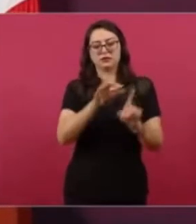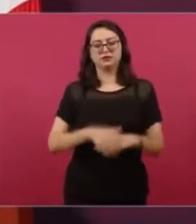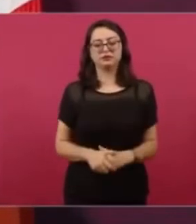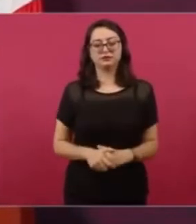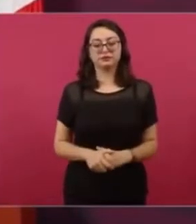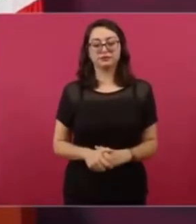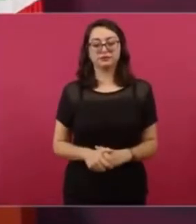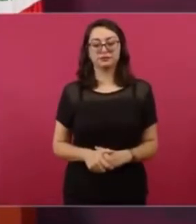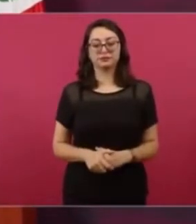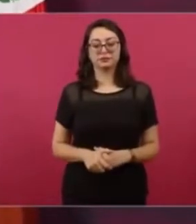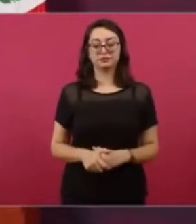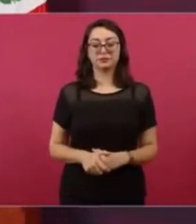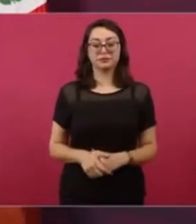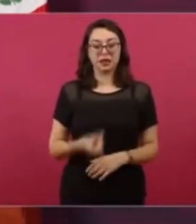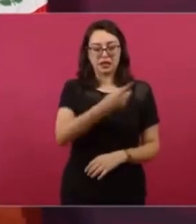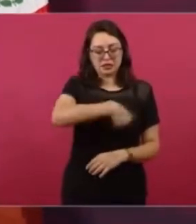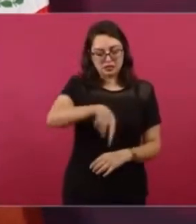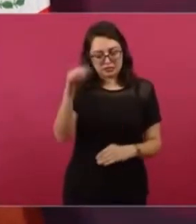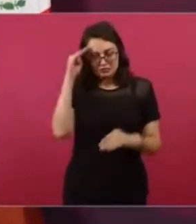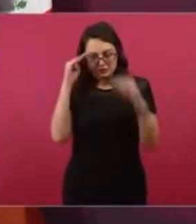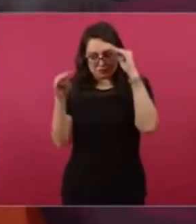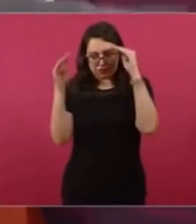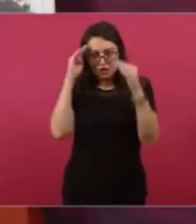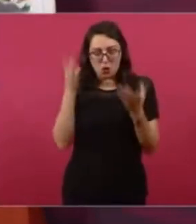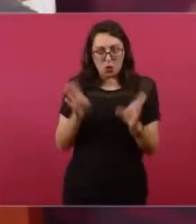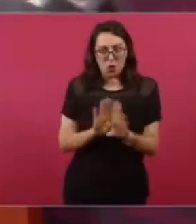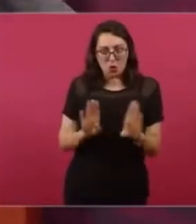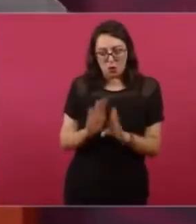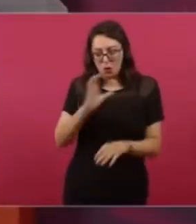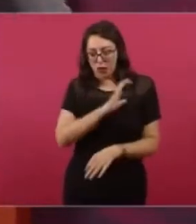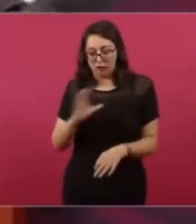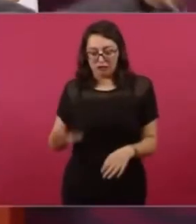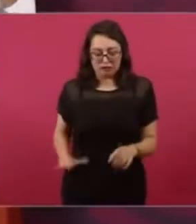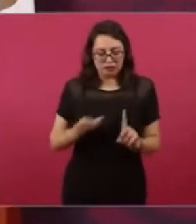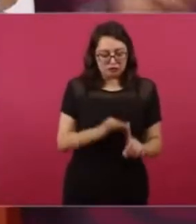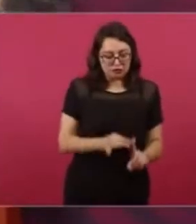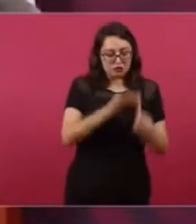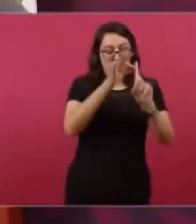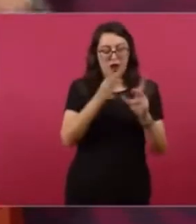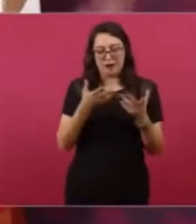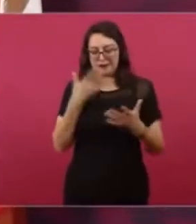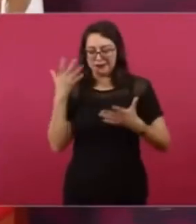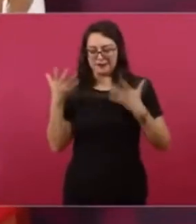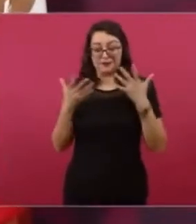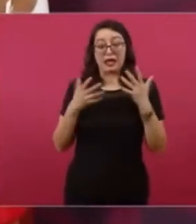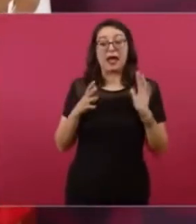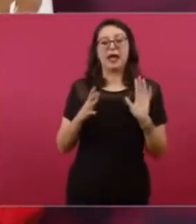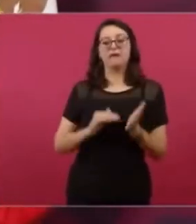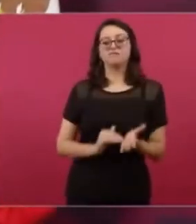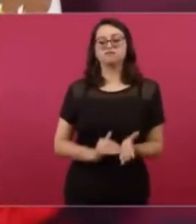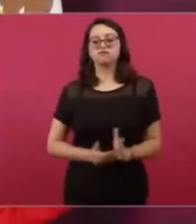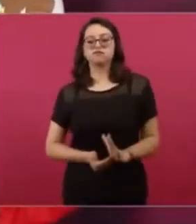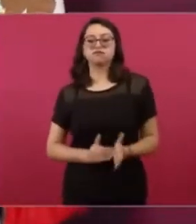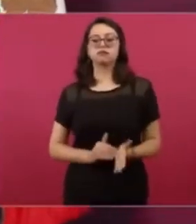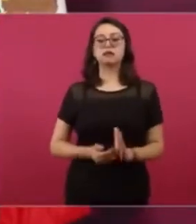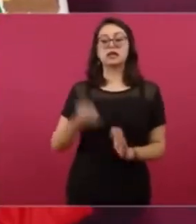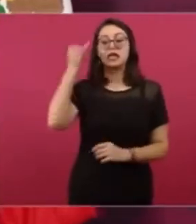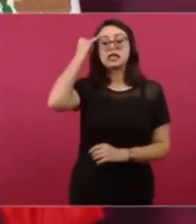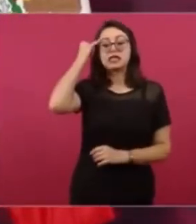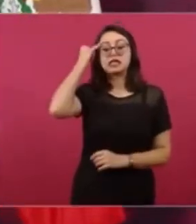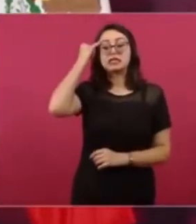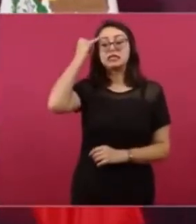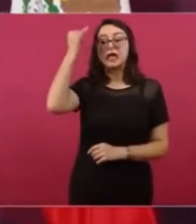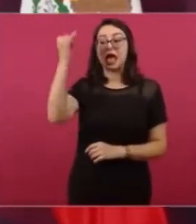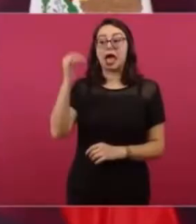Querían engañar de que se iba a llevar a cabo un proceso democrático cuando la verdad la consulta la